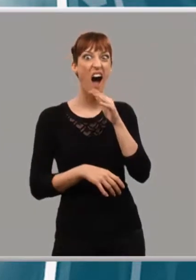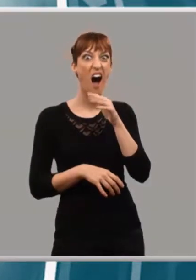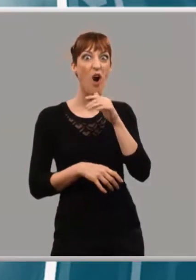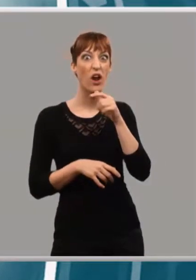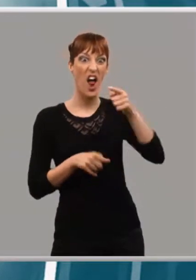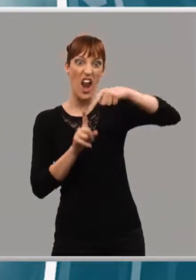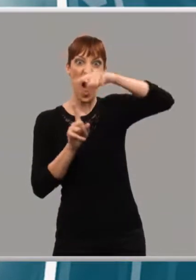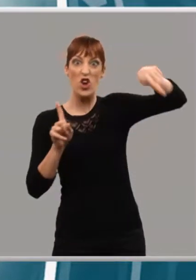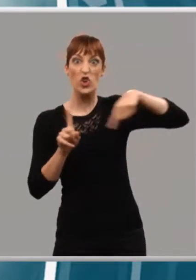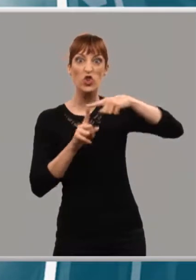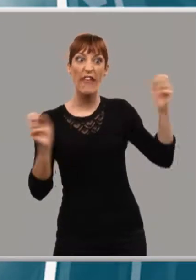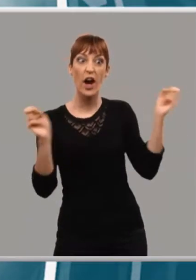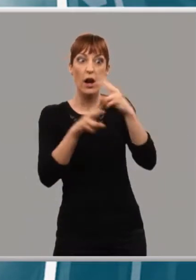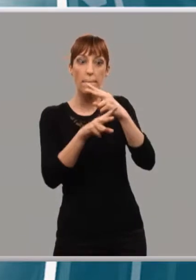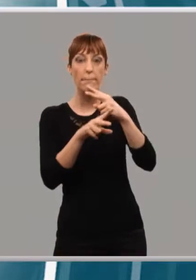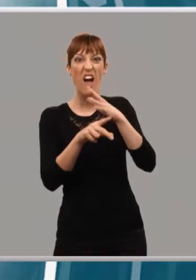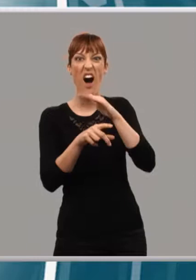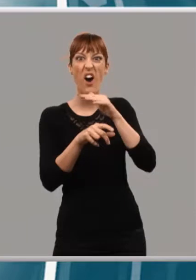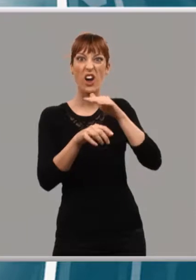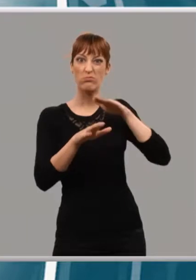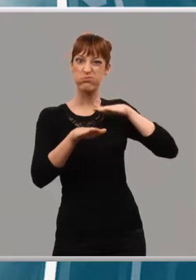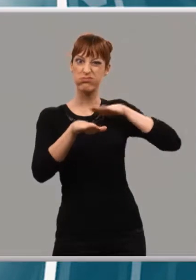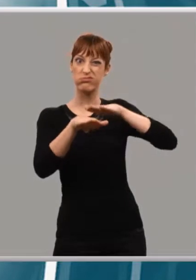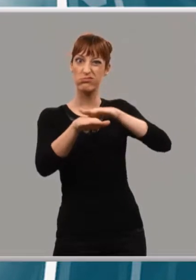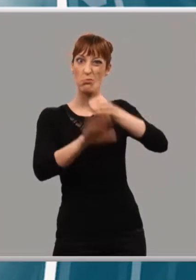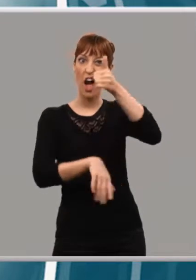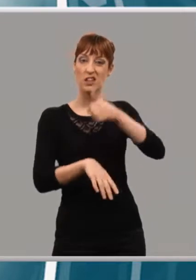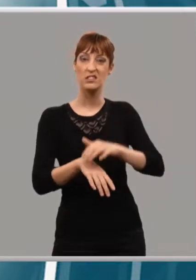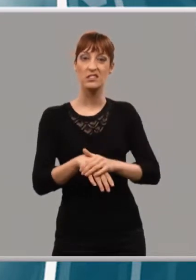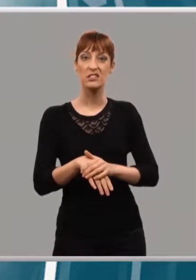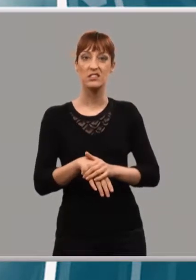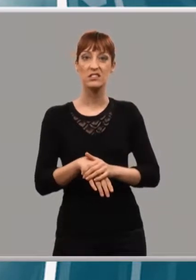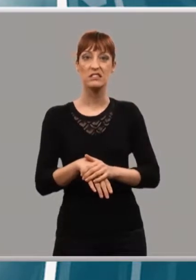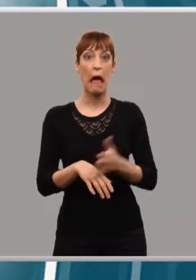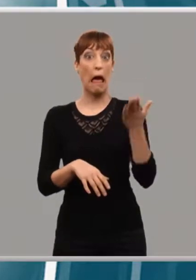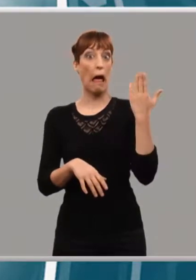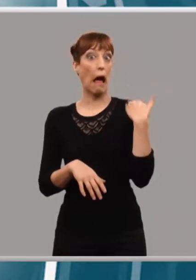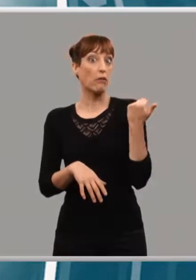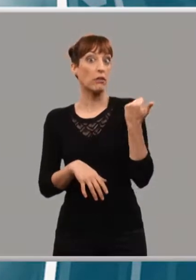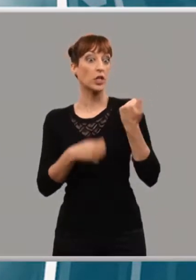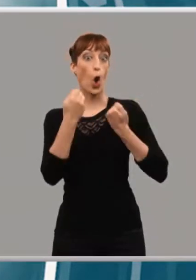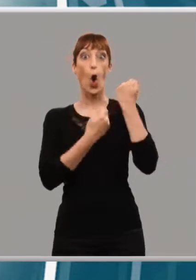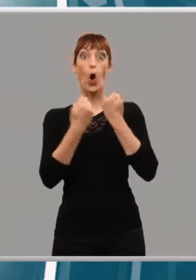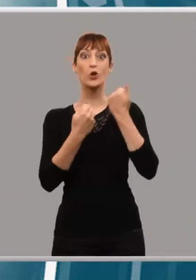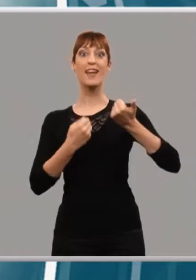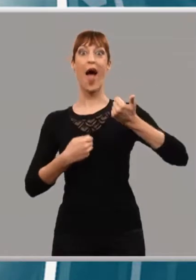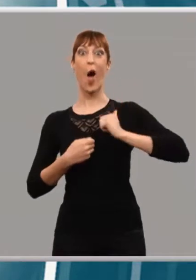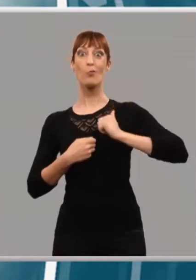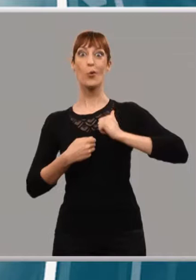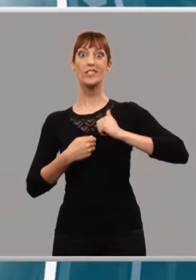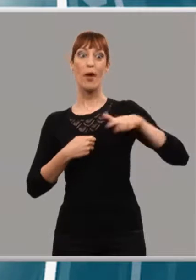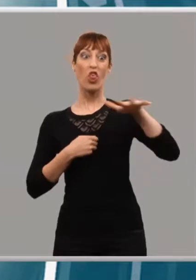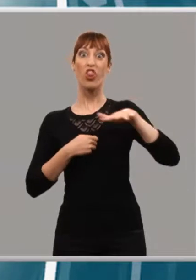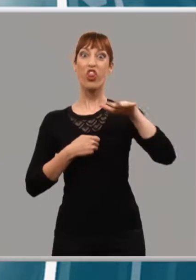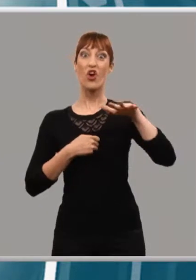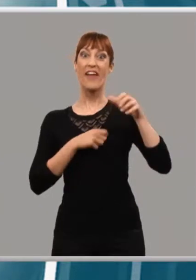Gran Vía. Antes había un trasiego de carga y descarga, bueno, de carga y descarga, de coches que aparcaban en